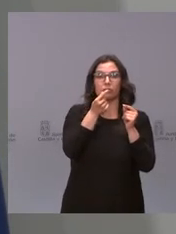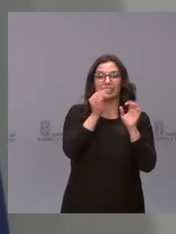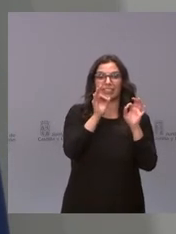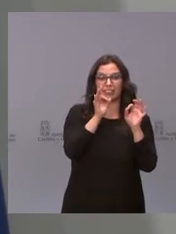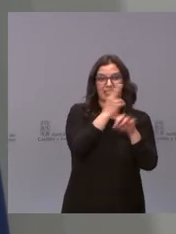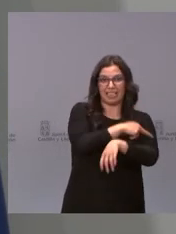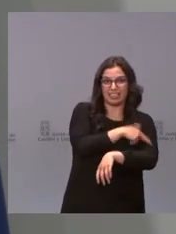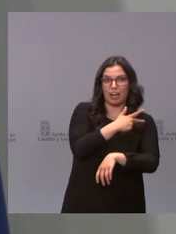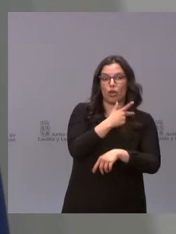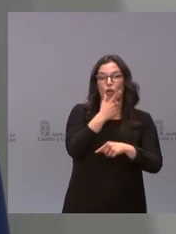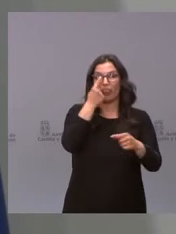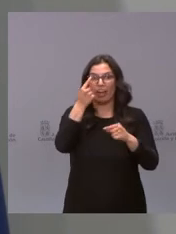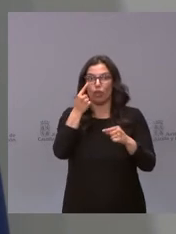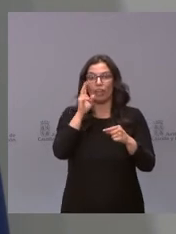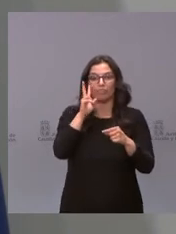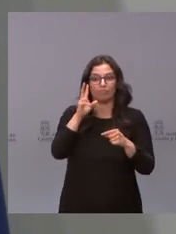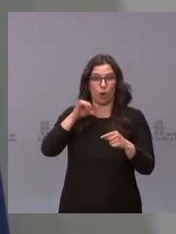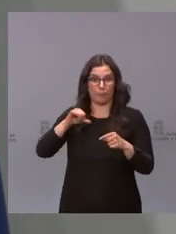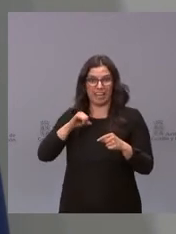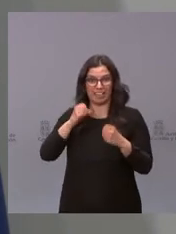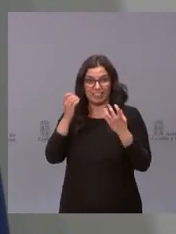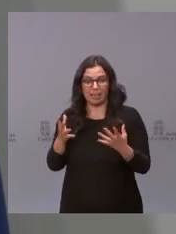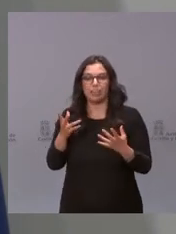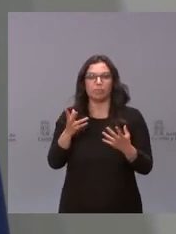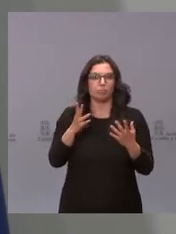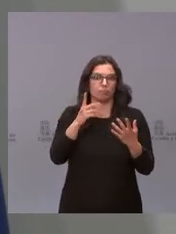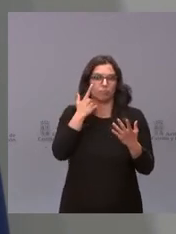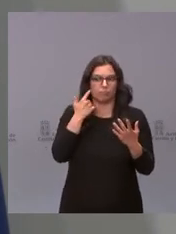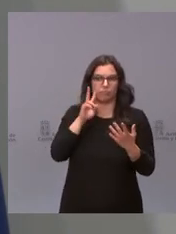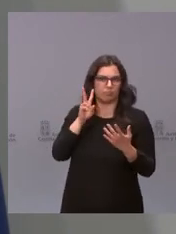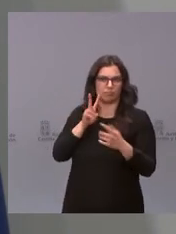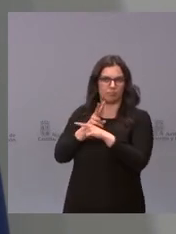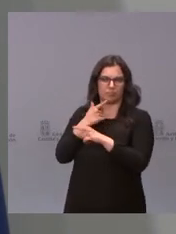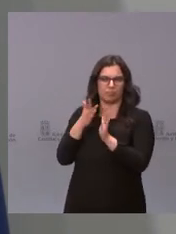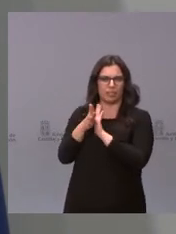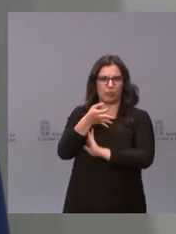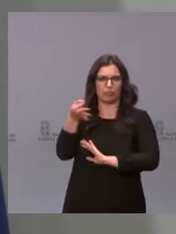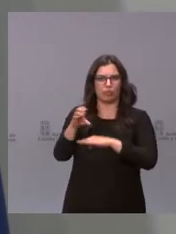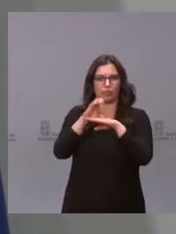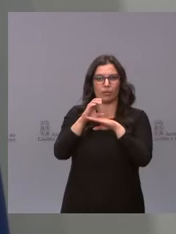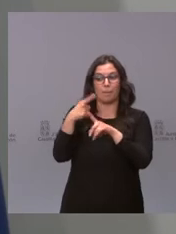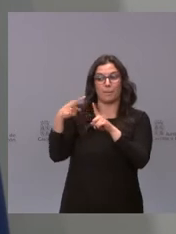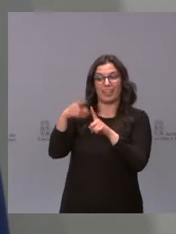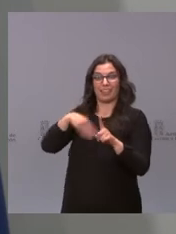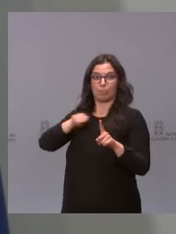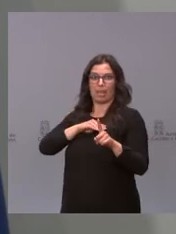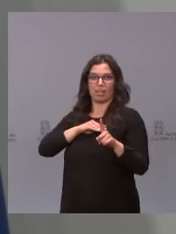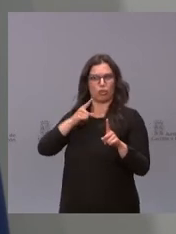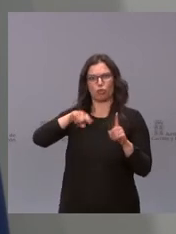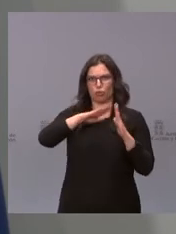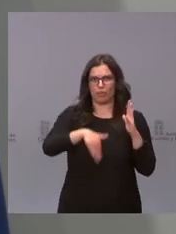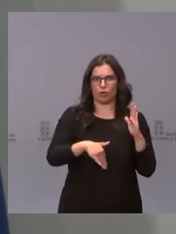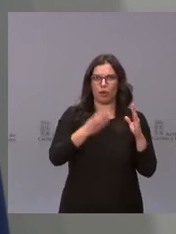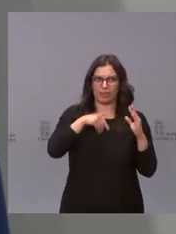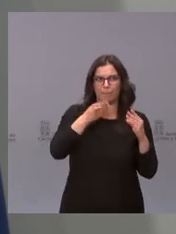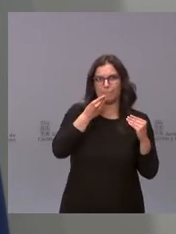sanitarios estaban, como muy bien ha reflejado la consejera, por debajo de la media nacional. Y es verdad que cuando tomamos